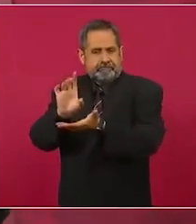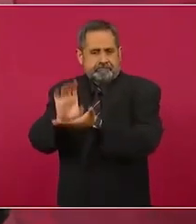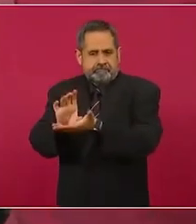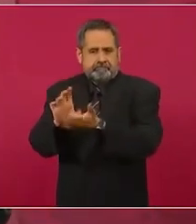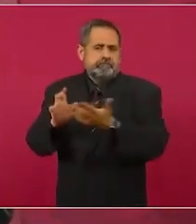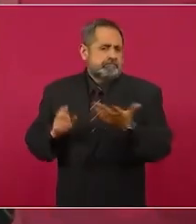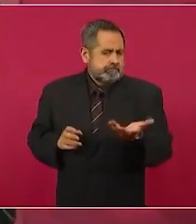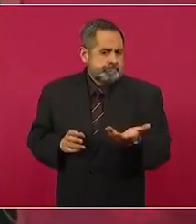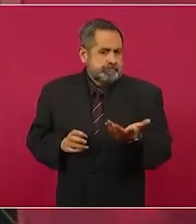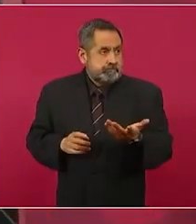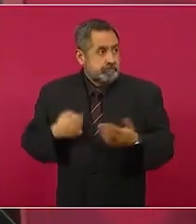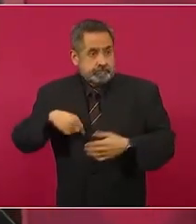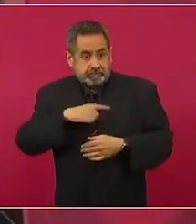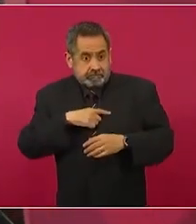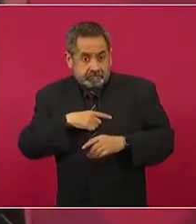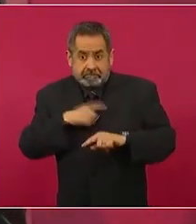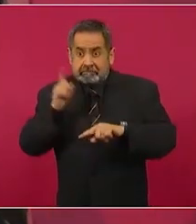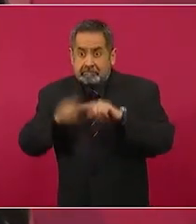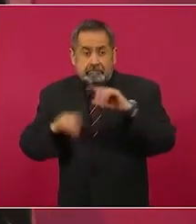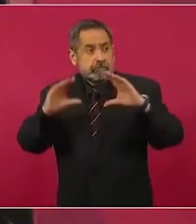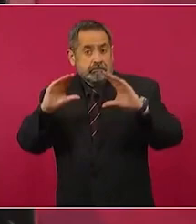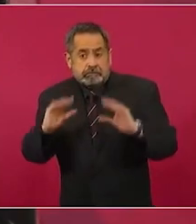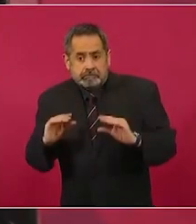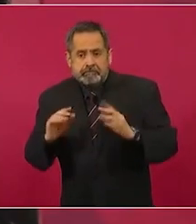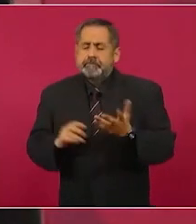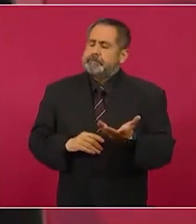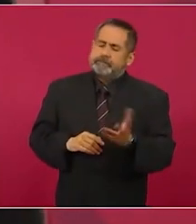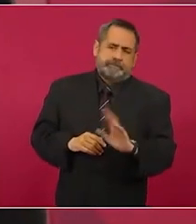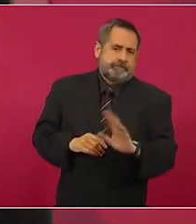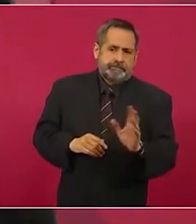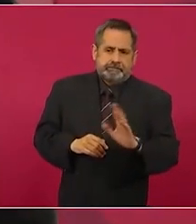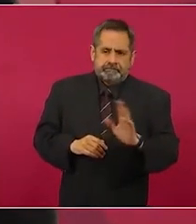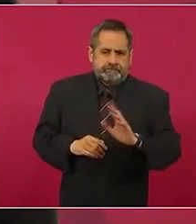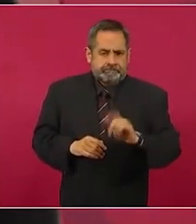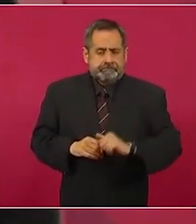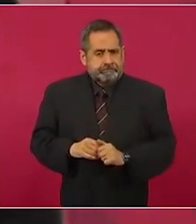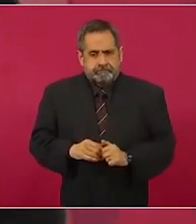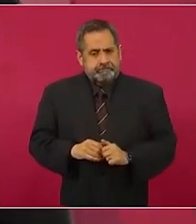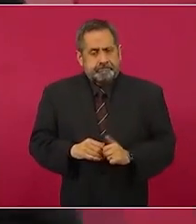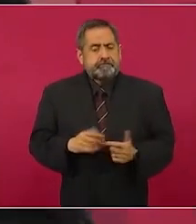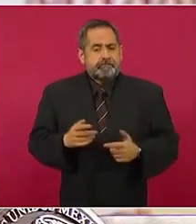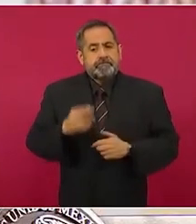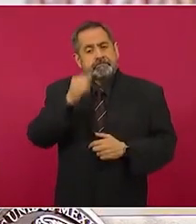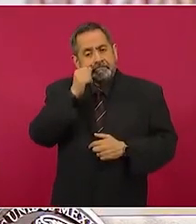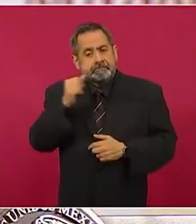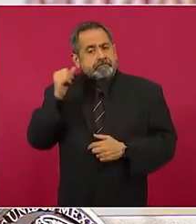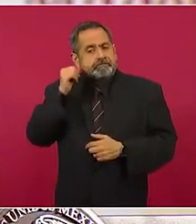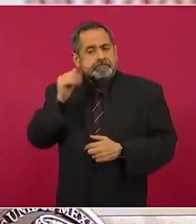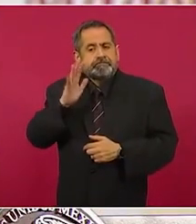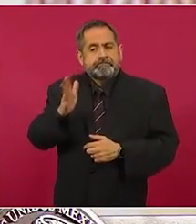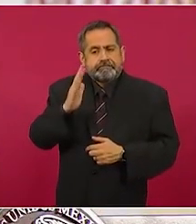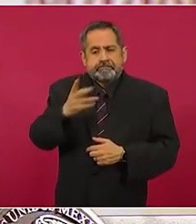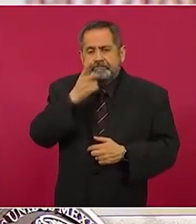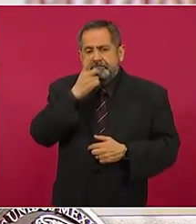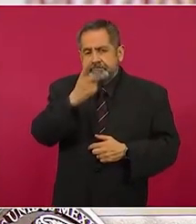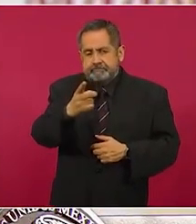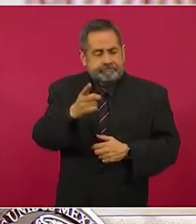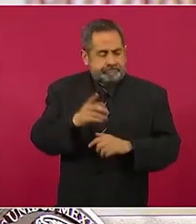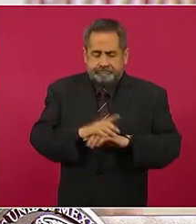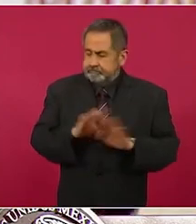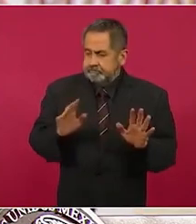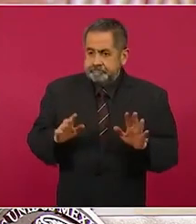reducir el presupuesto de salud, pero ayer lo dijimos, no hay ningún